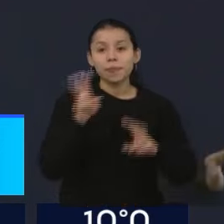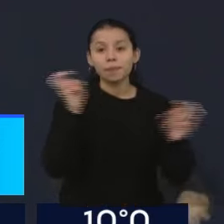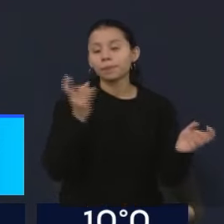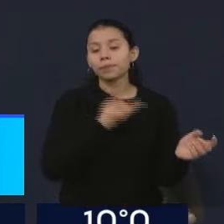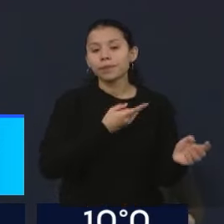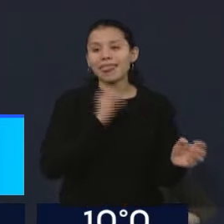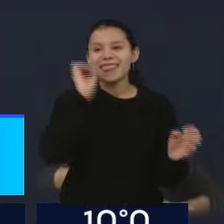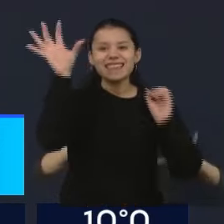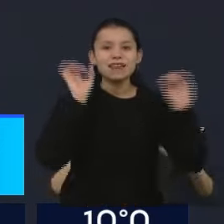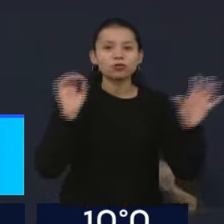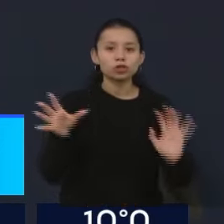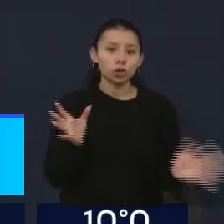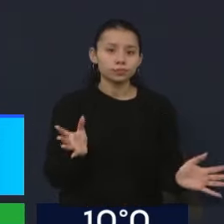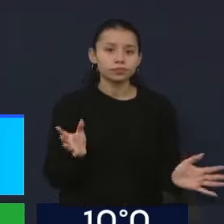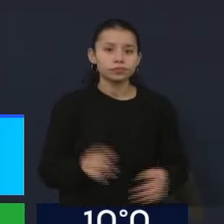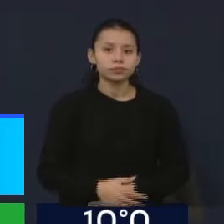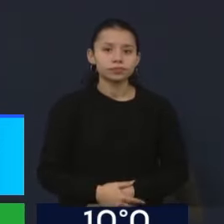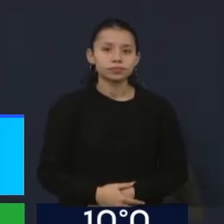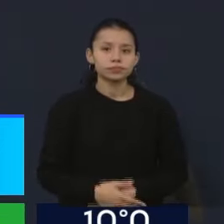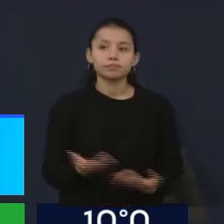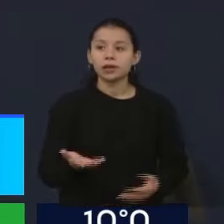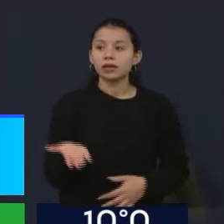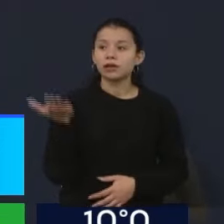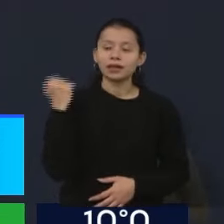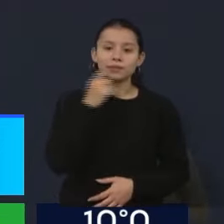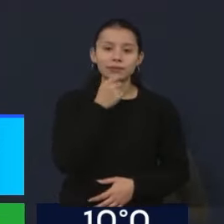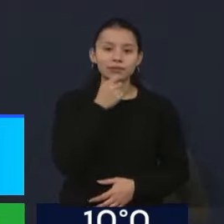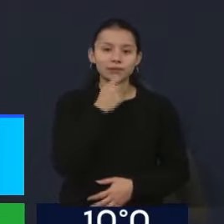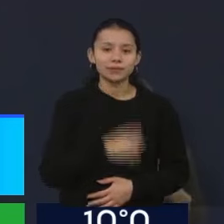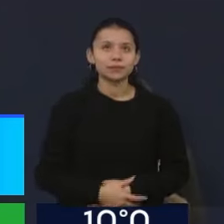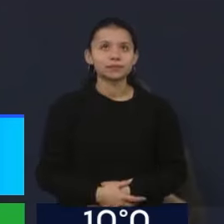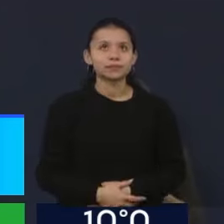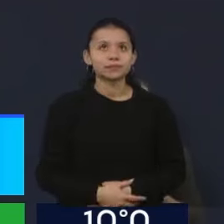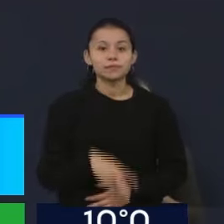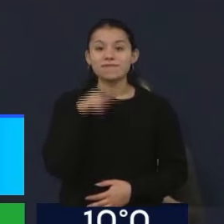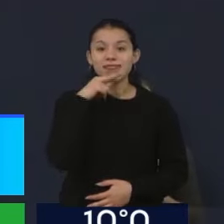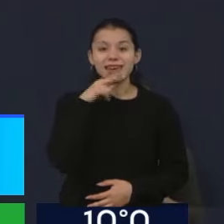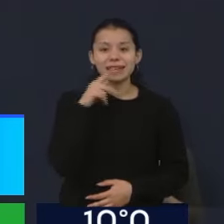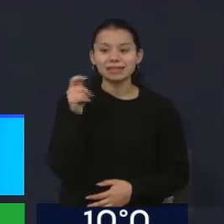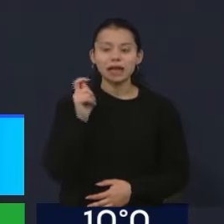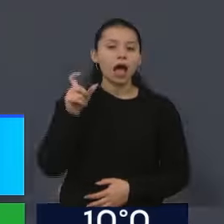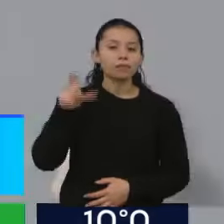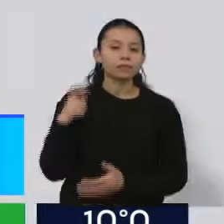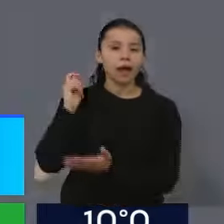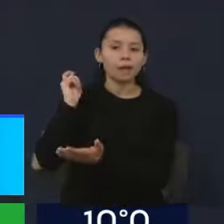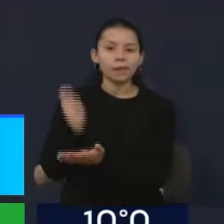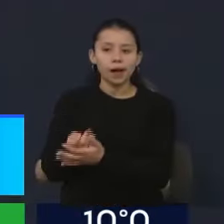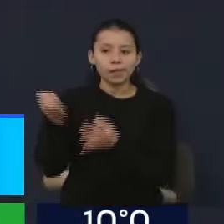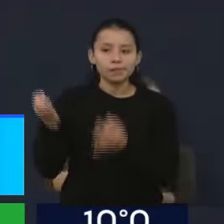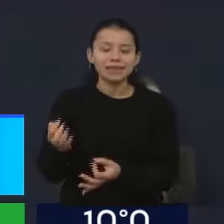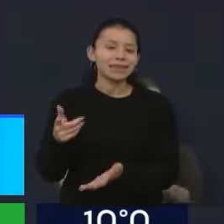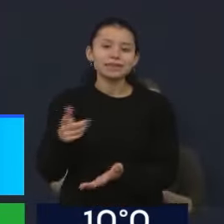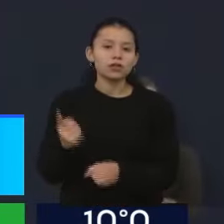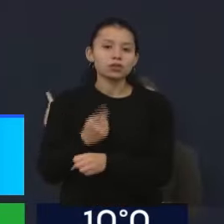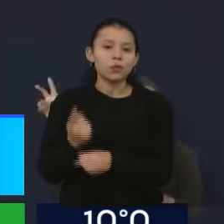ocurrido, que no se hubiese sentido el impacto si efectivamente el viernes la carta de crédito hubiese procedido como todos esperábamos. Detrás de este